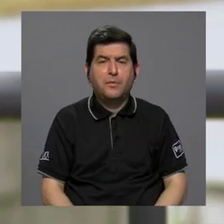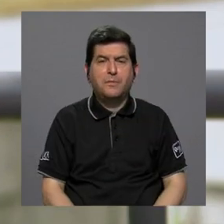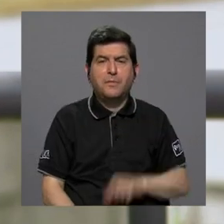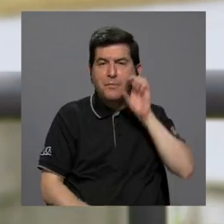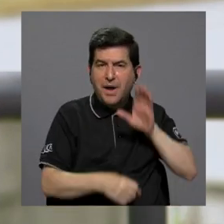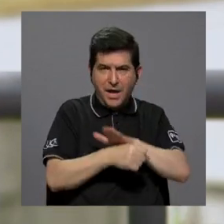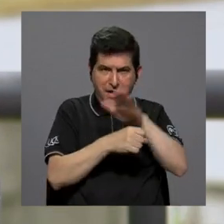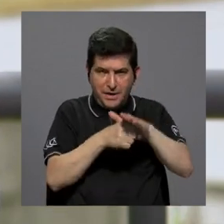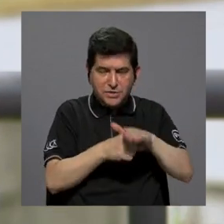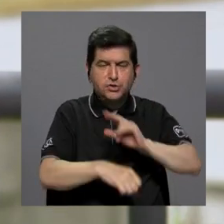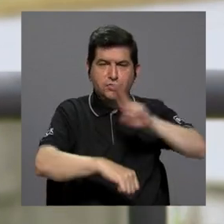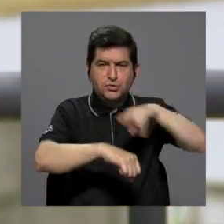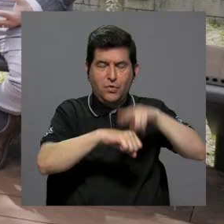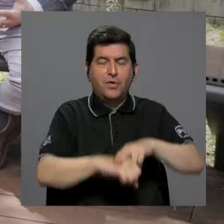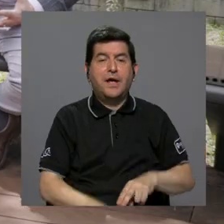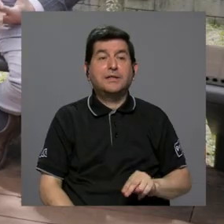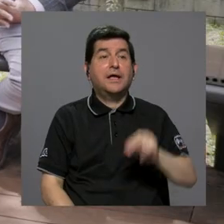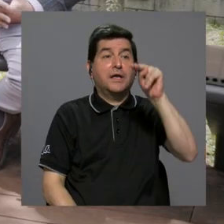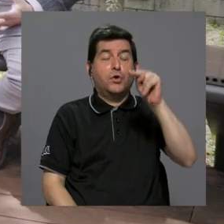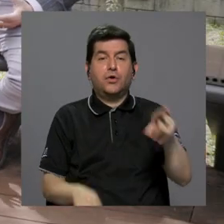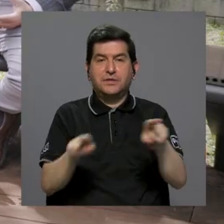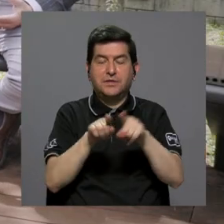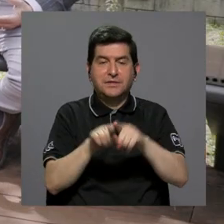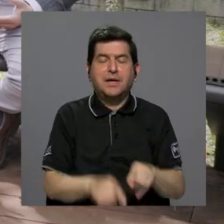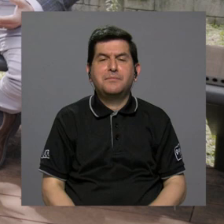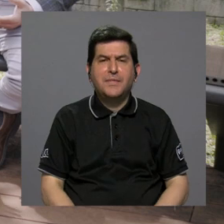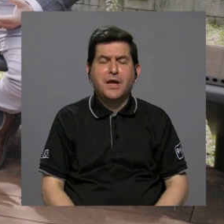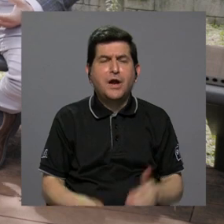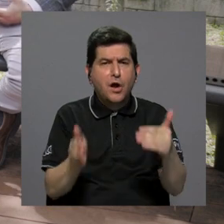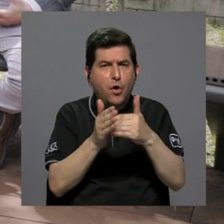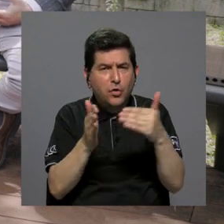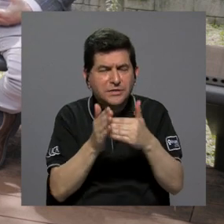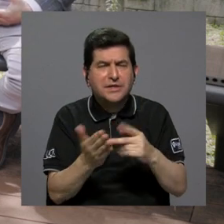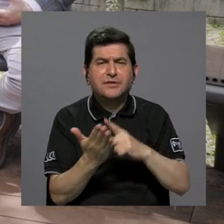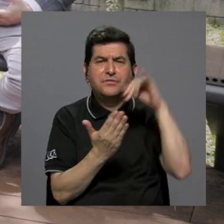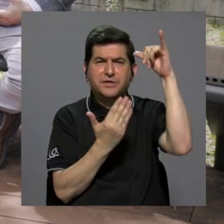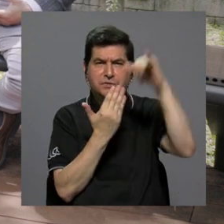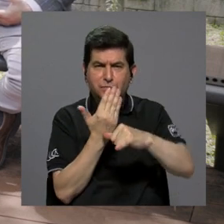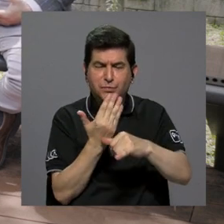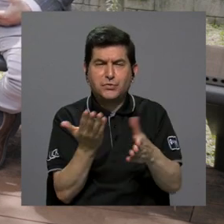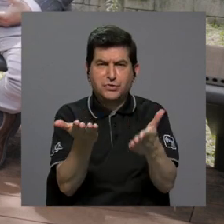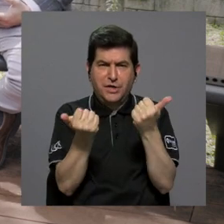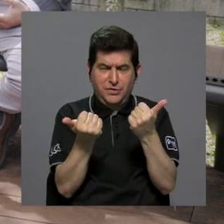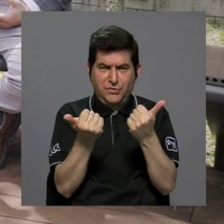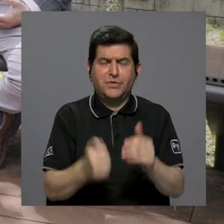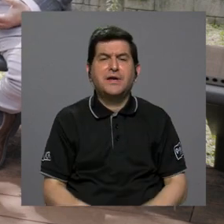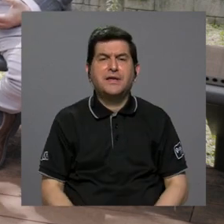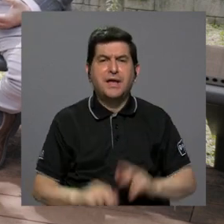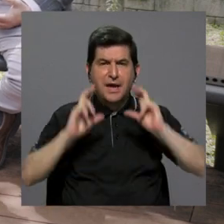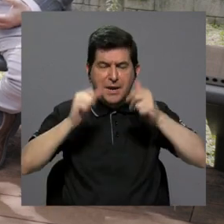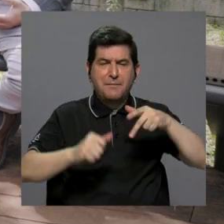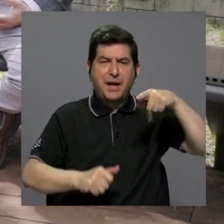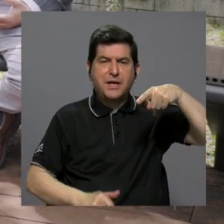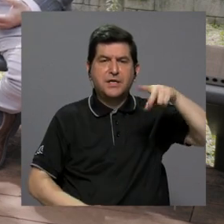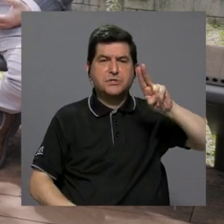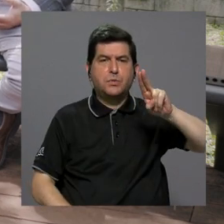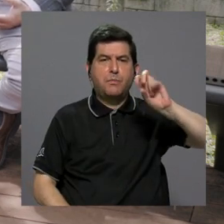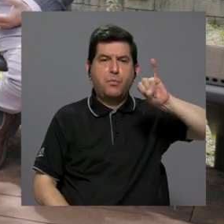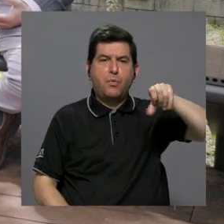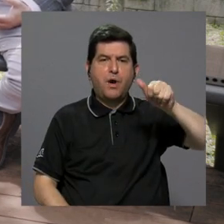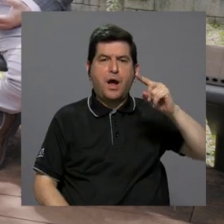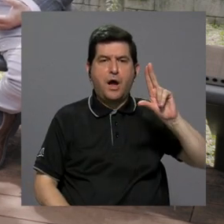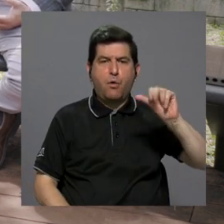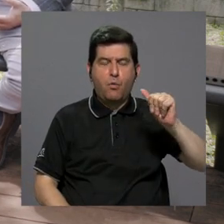chocolate orgánico en la zona norte. También vamos a recuperar, hay un proyecto que busca recuperar el maíz pujagua